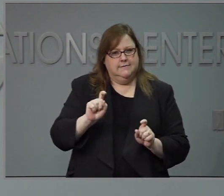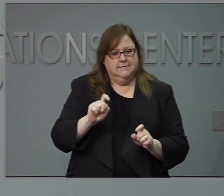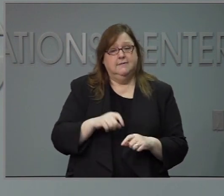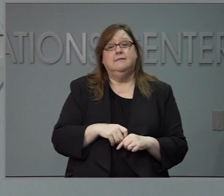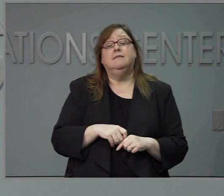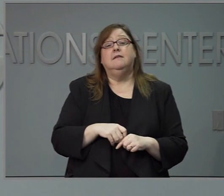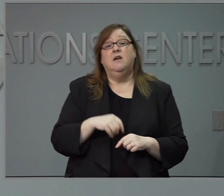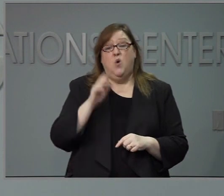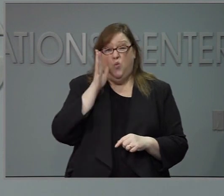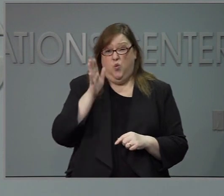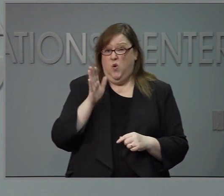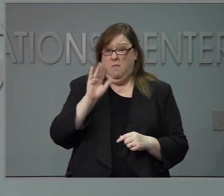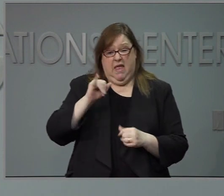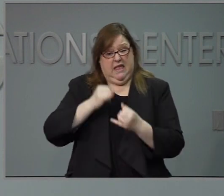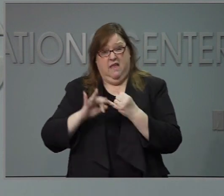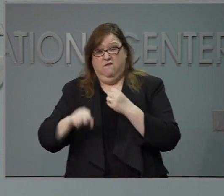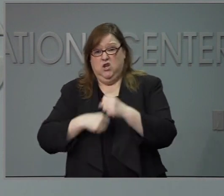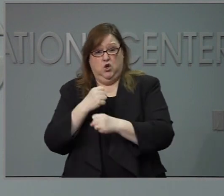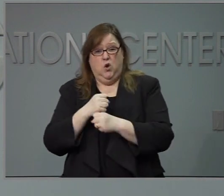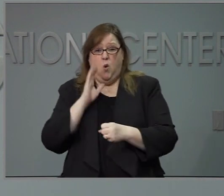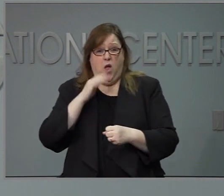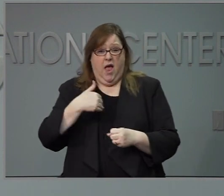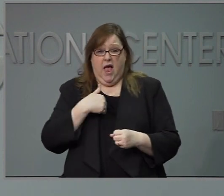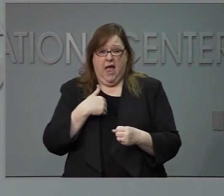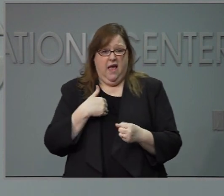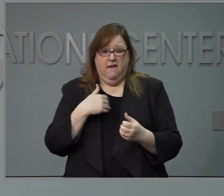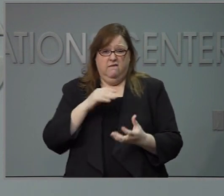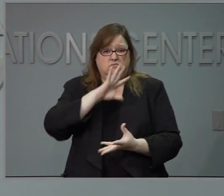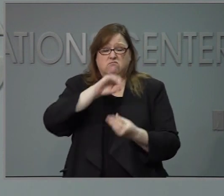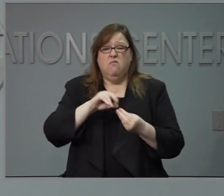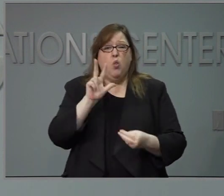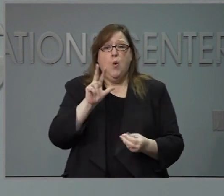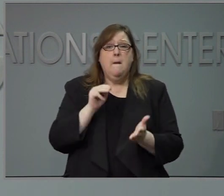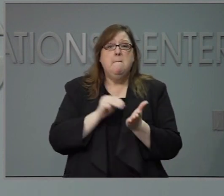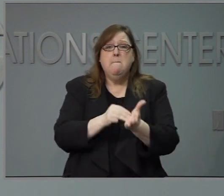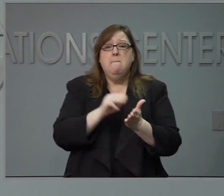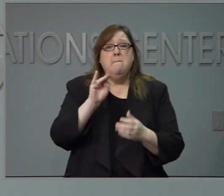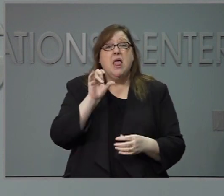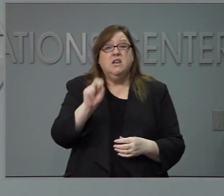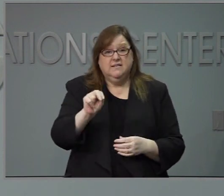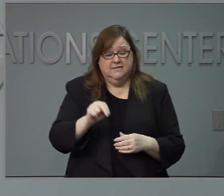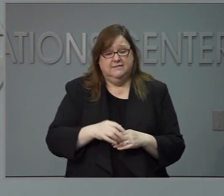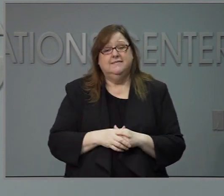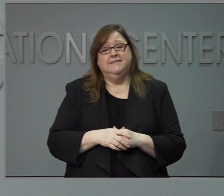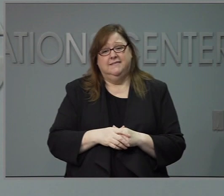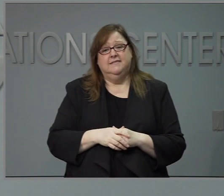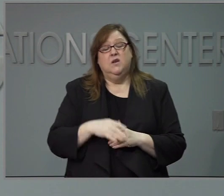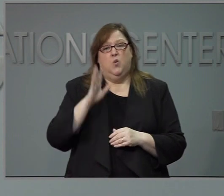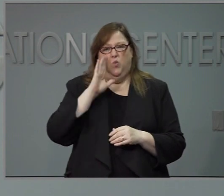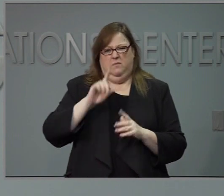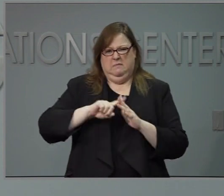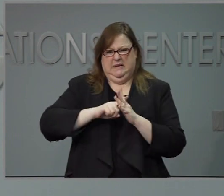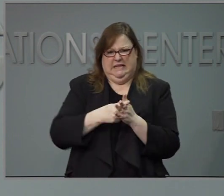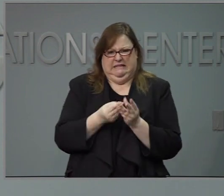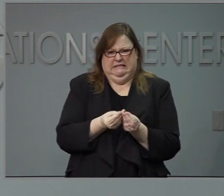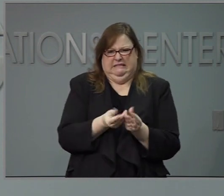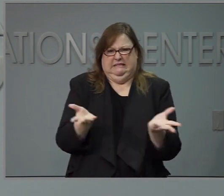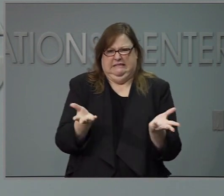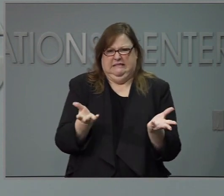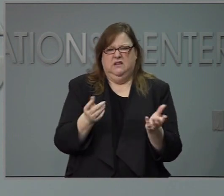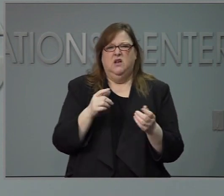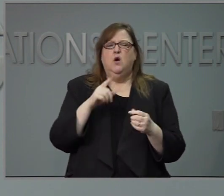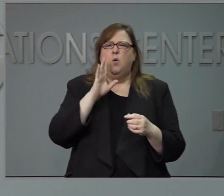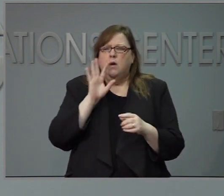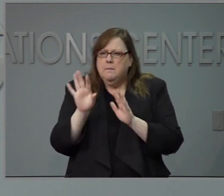distribución de estas pruebas a cincuenta y dos condados de alta prioridad mediante nuestros departamentos de salud